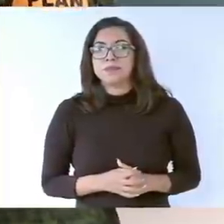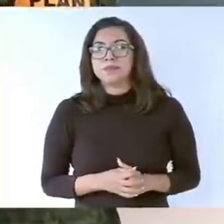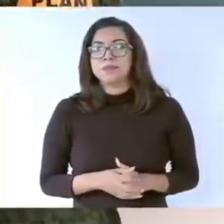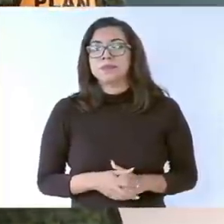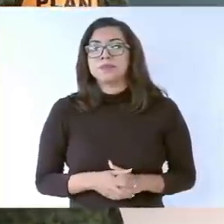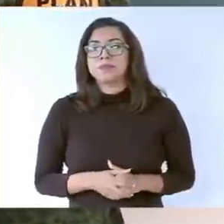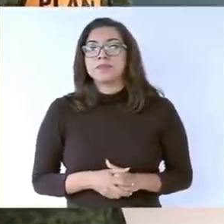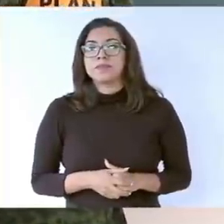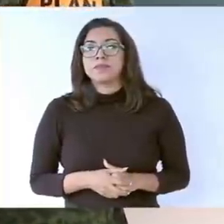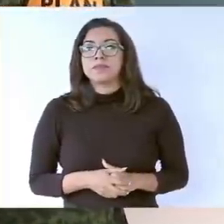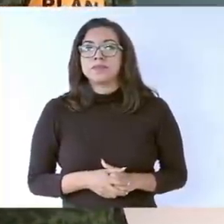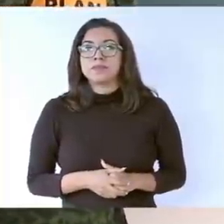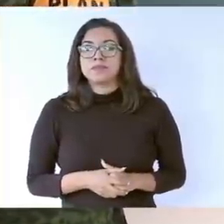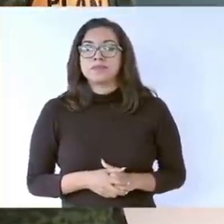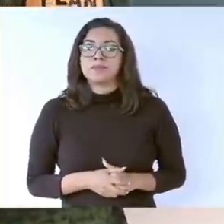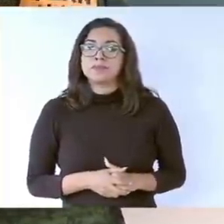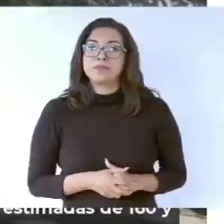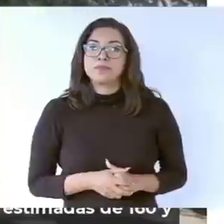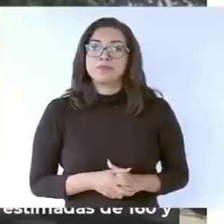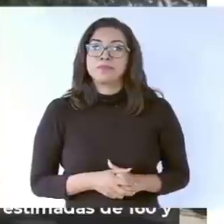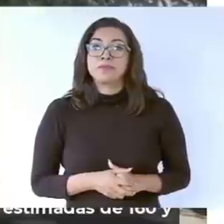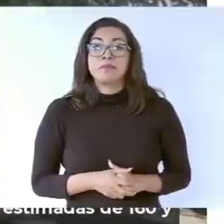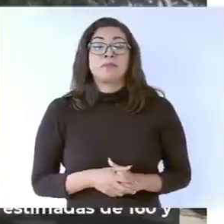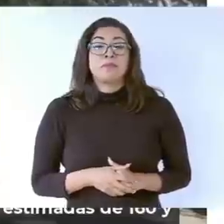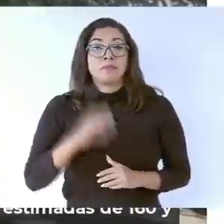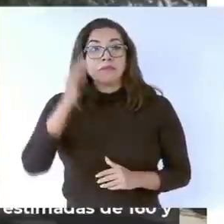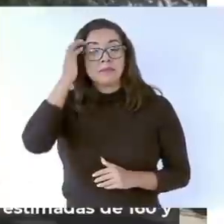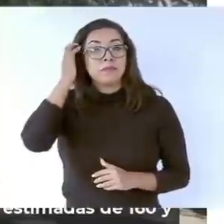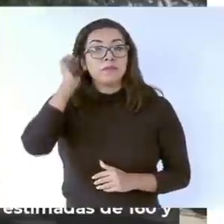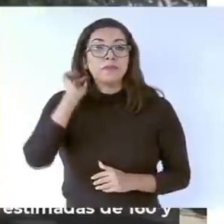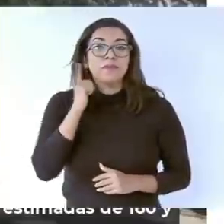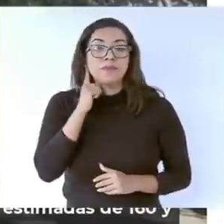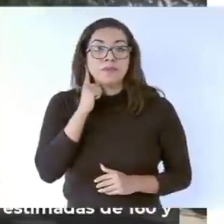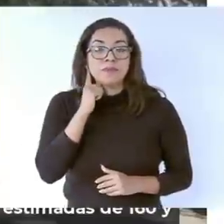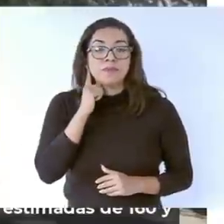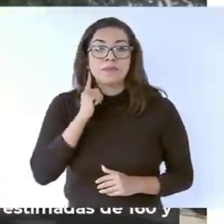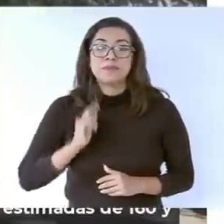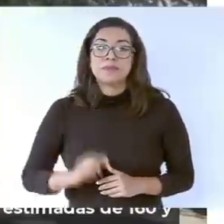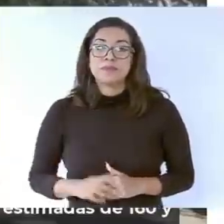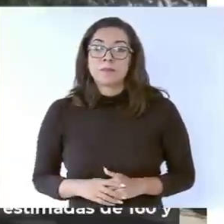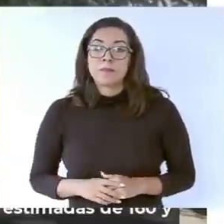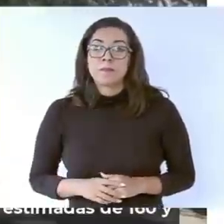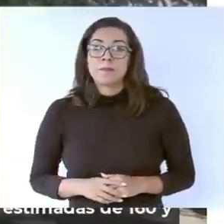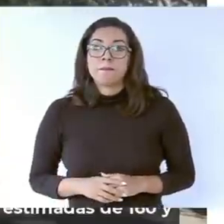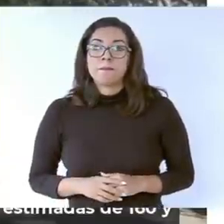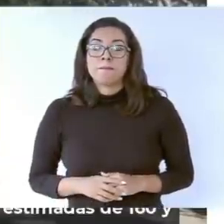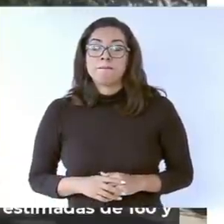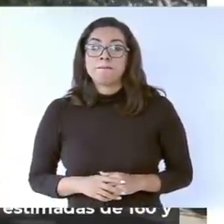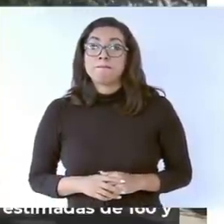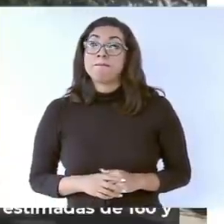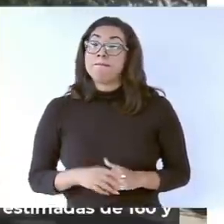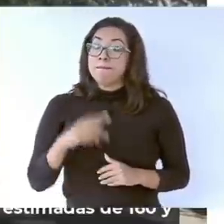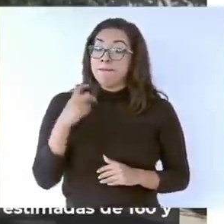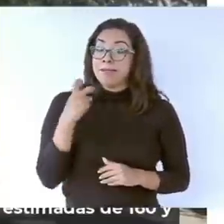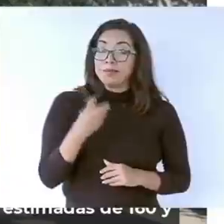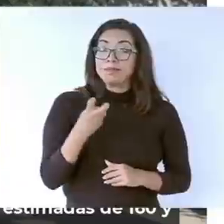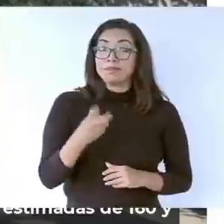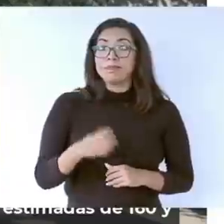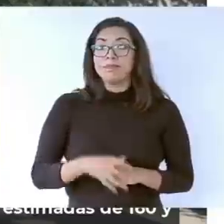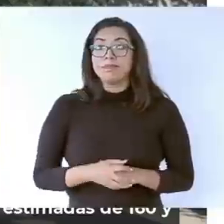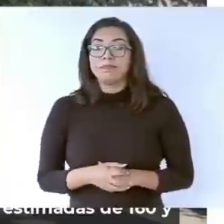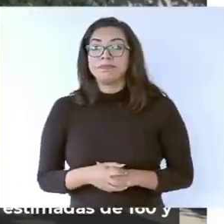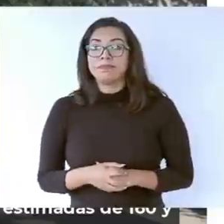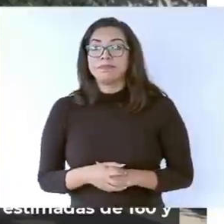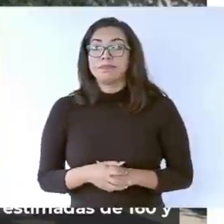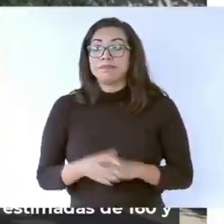sustitución de durmientes y balasto por un sistema de vía de placa. La vía ahogada en el concreto estructural, conocida